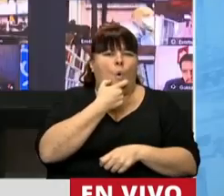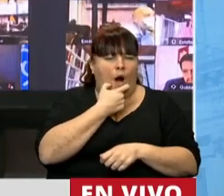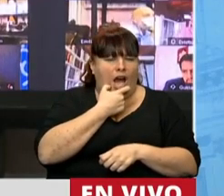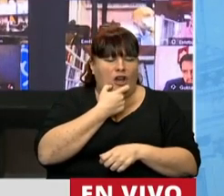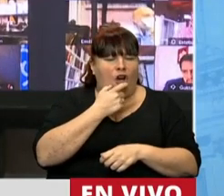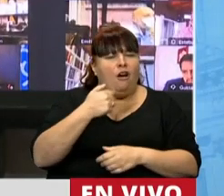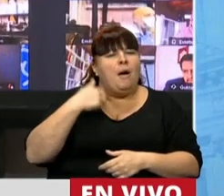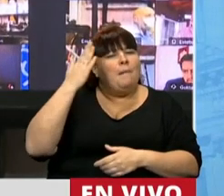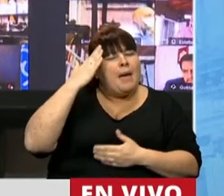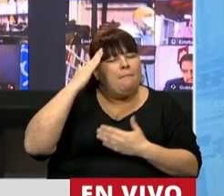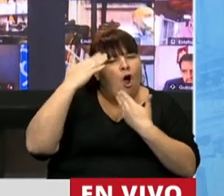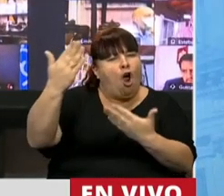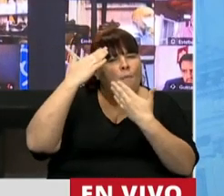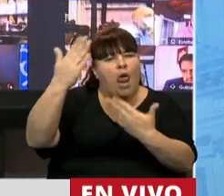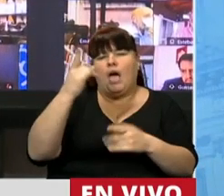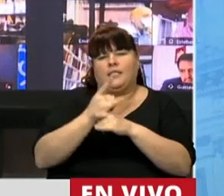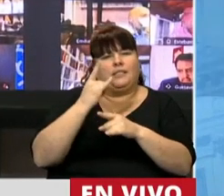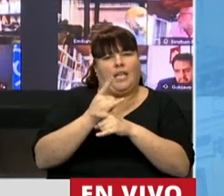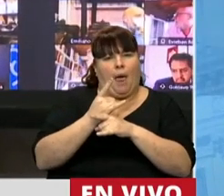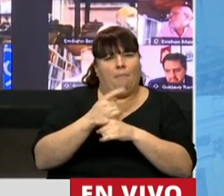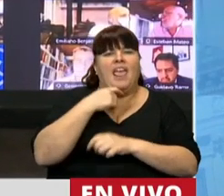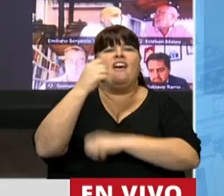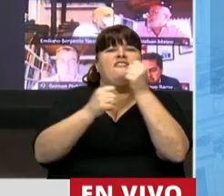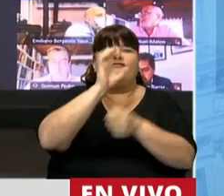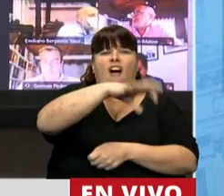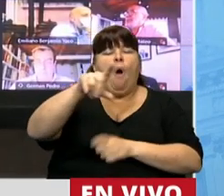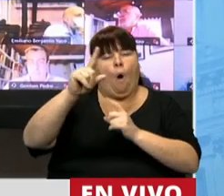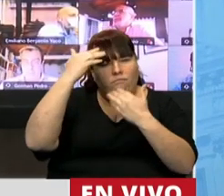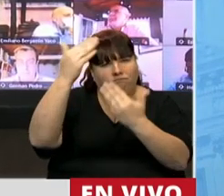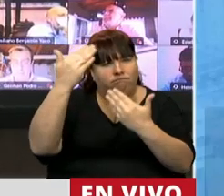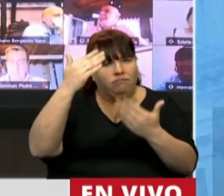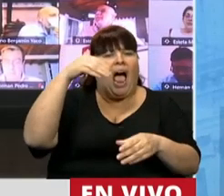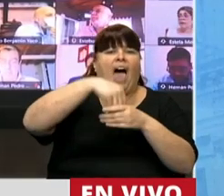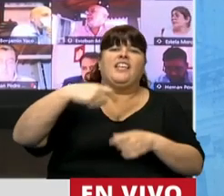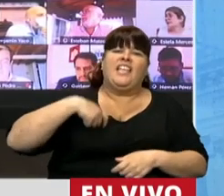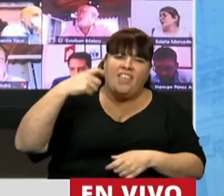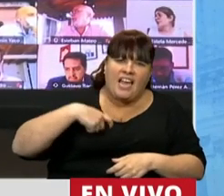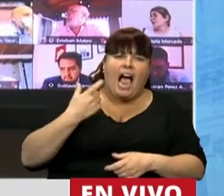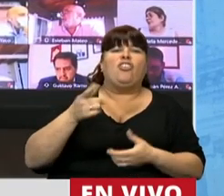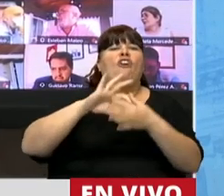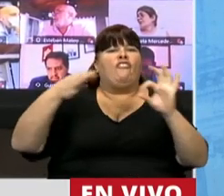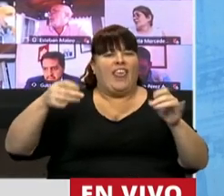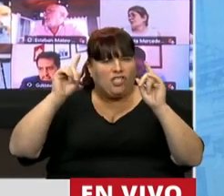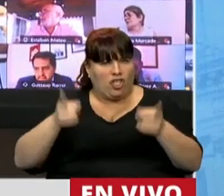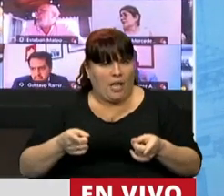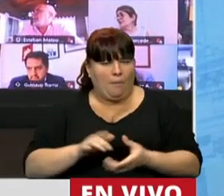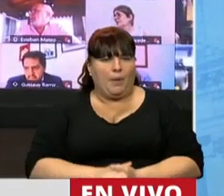cuya memoria honramos permanentemente en cada fábrica, en el sindicato y en la federación.